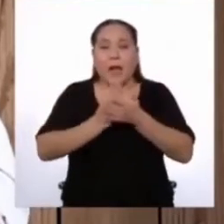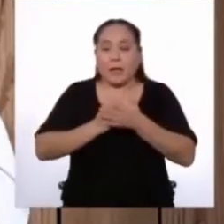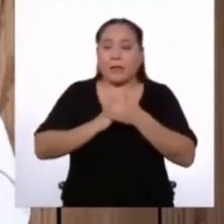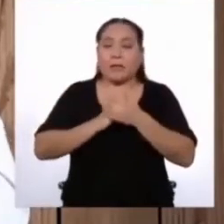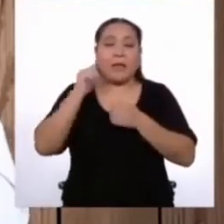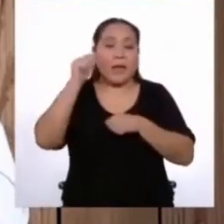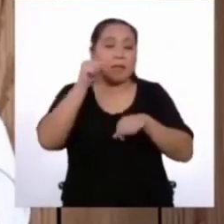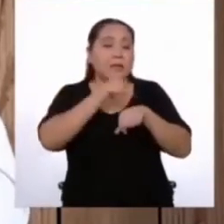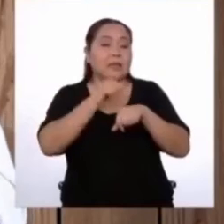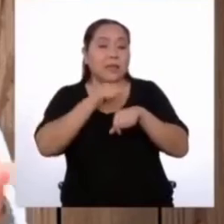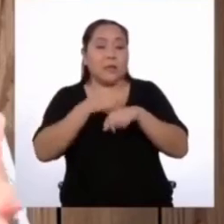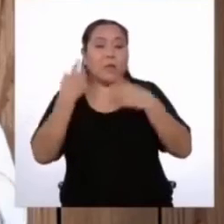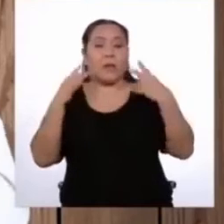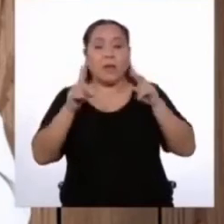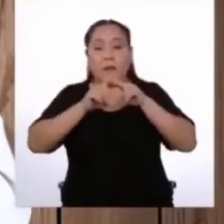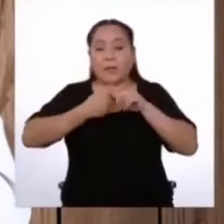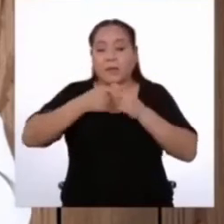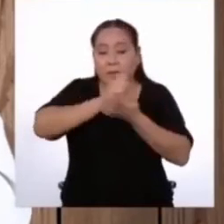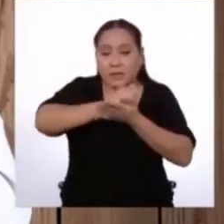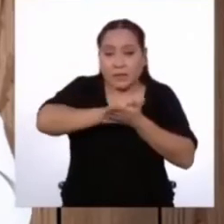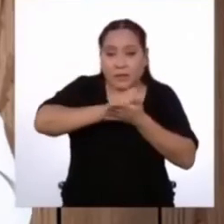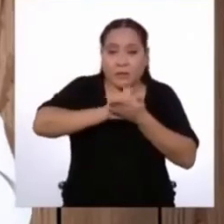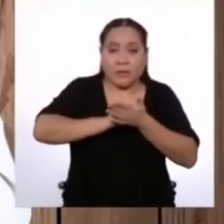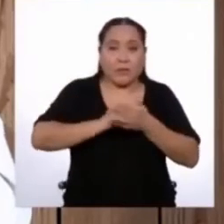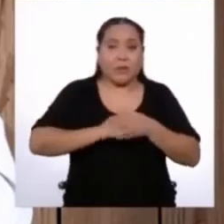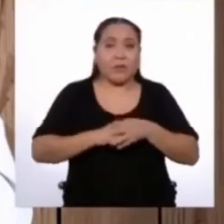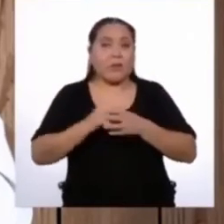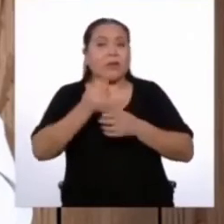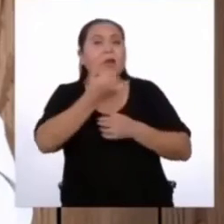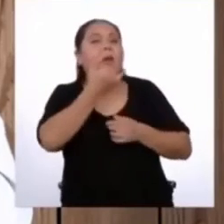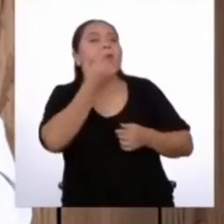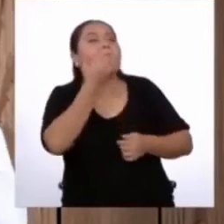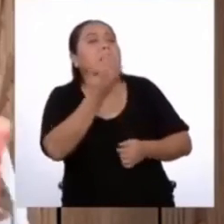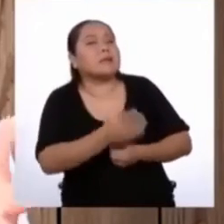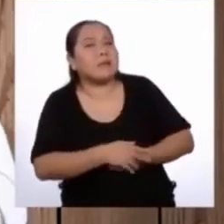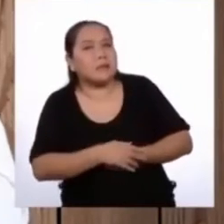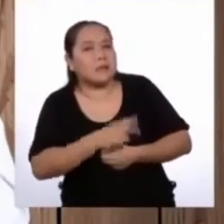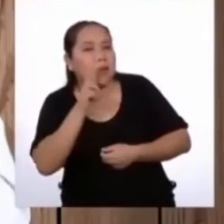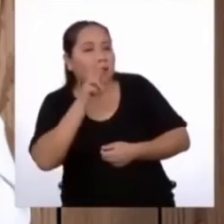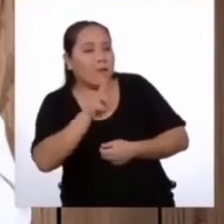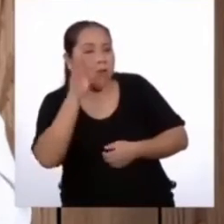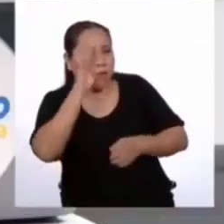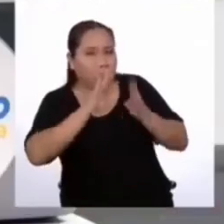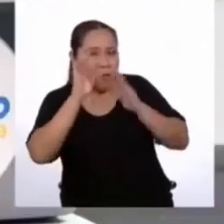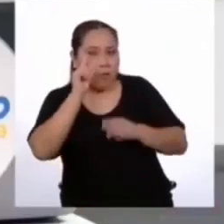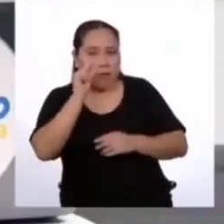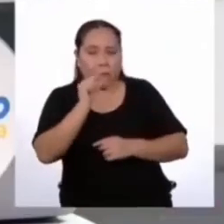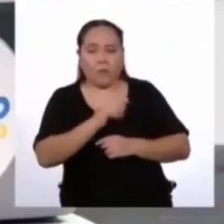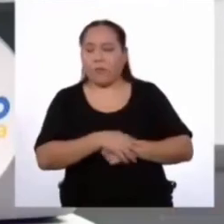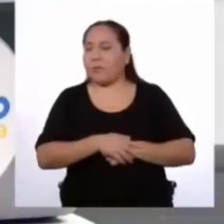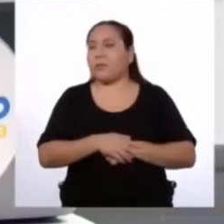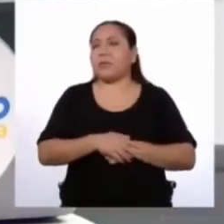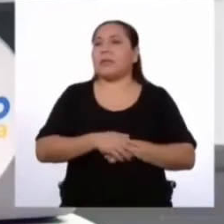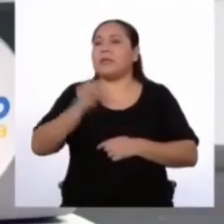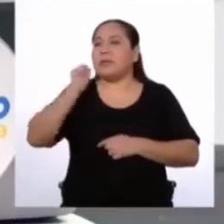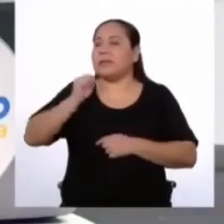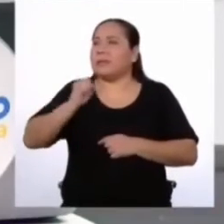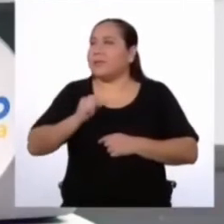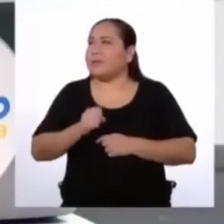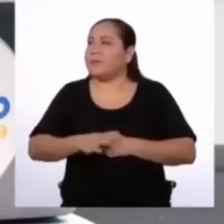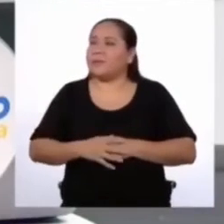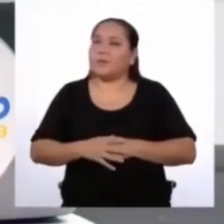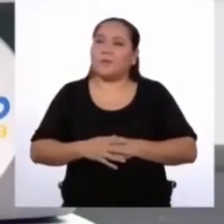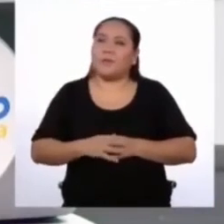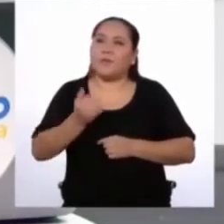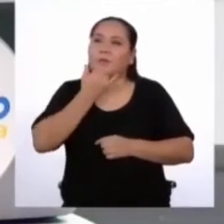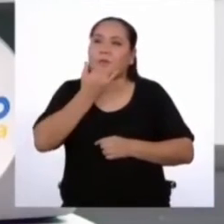será un buen momento para empezar a escribir. Jonathan, ¿qué pasa? Te veo un poco preocupado. Sí, es que... ¿Qué